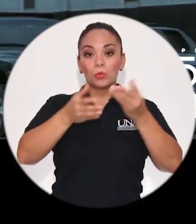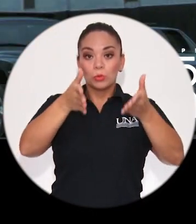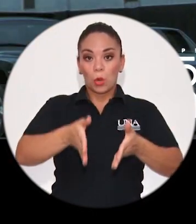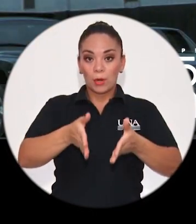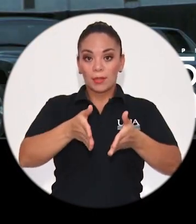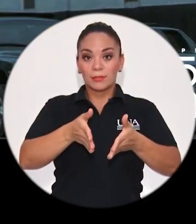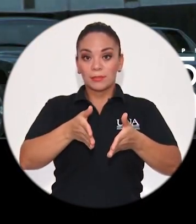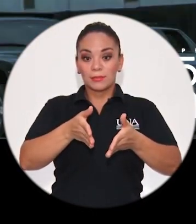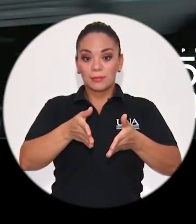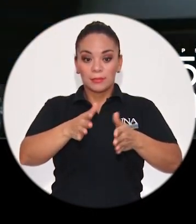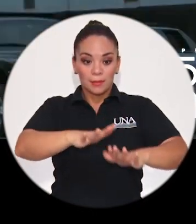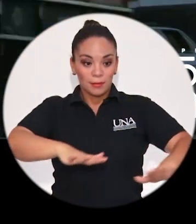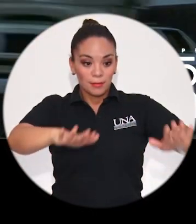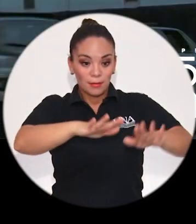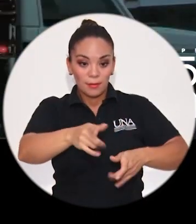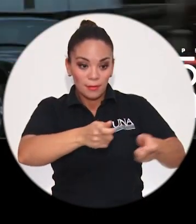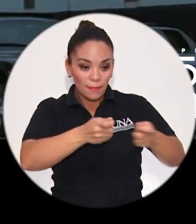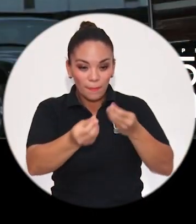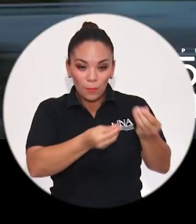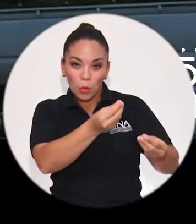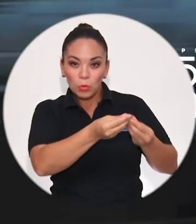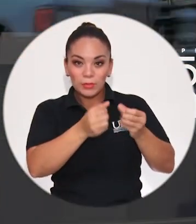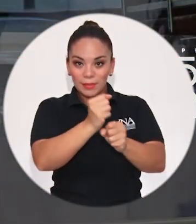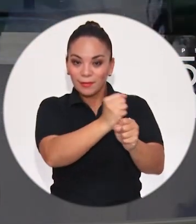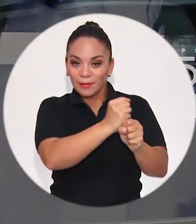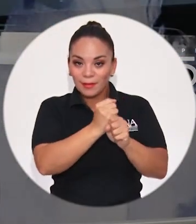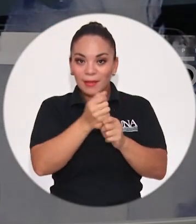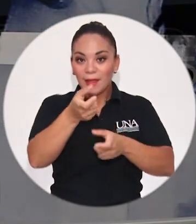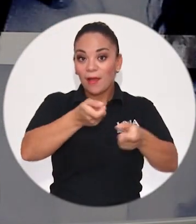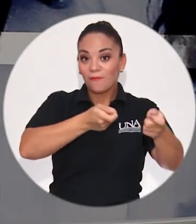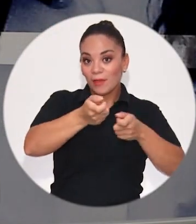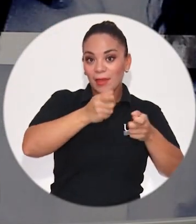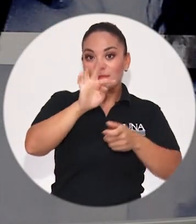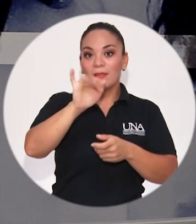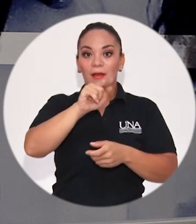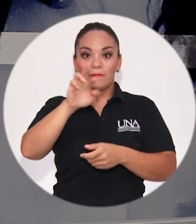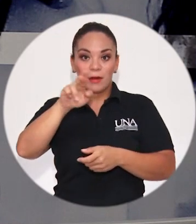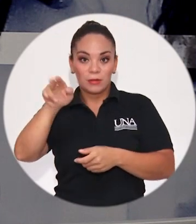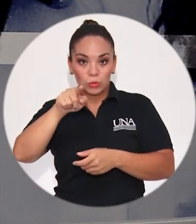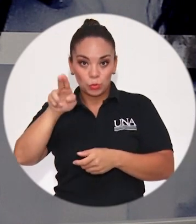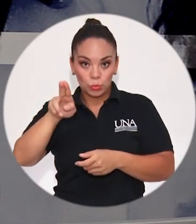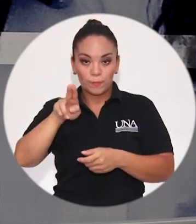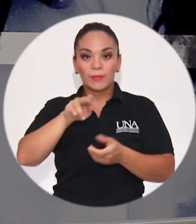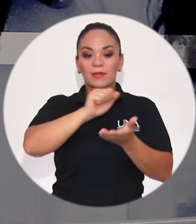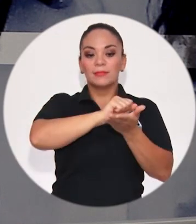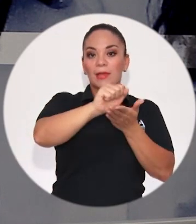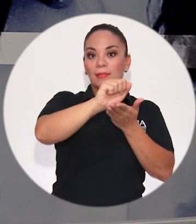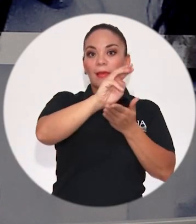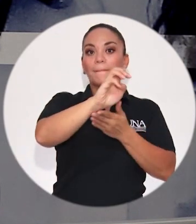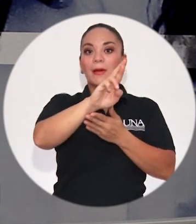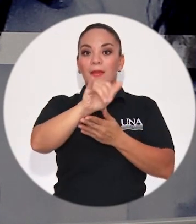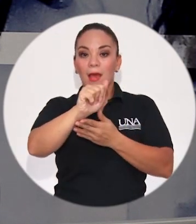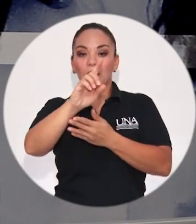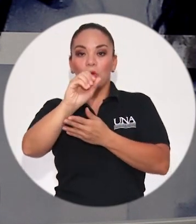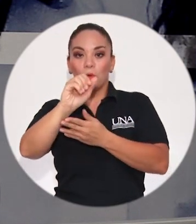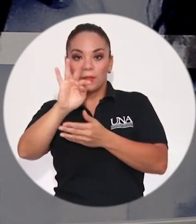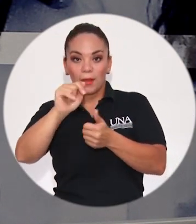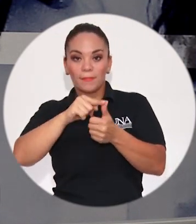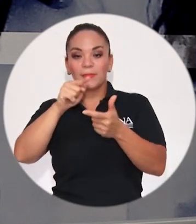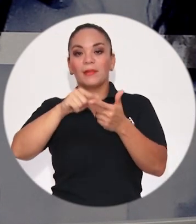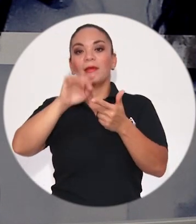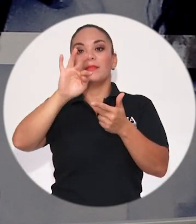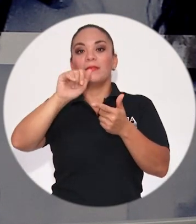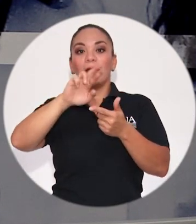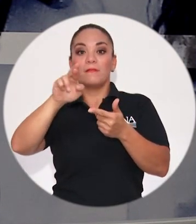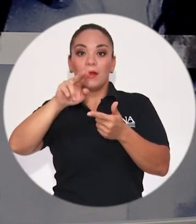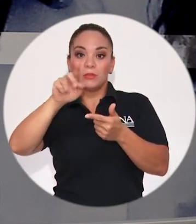y que se ofrece con ese distintivo. La única manera de garantizarle a los consumidores que lo que